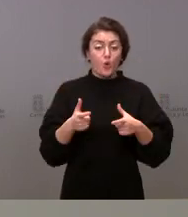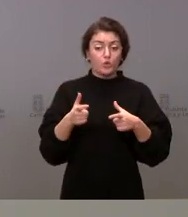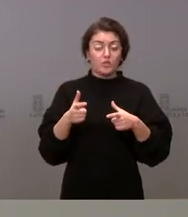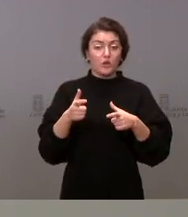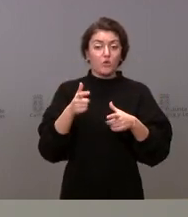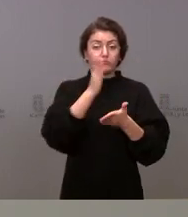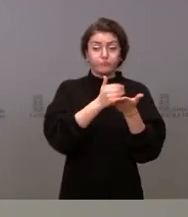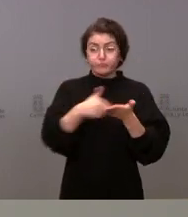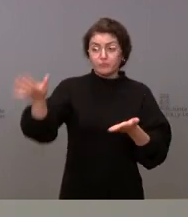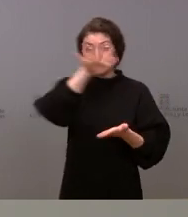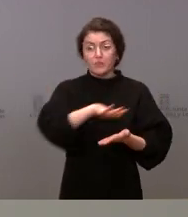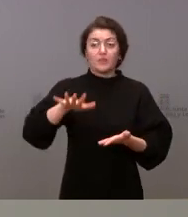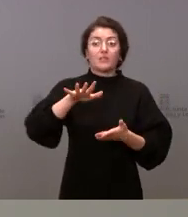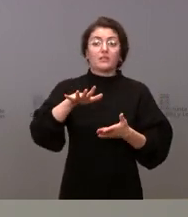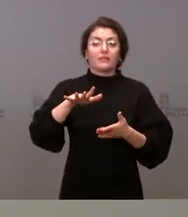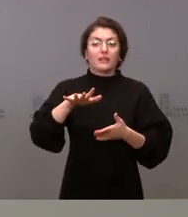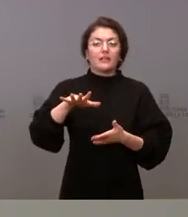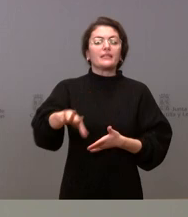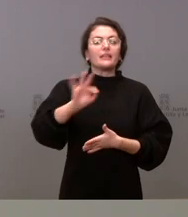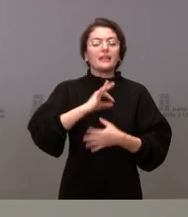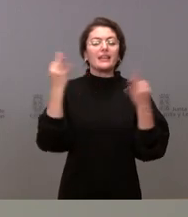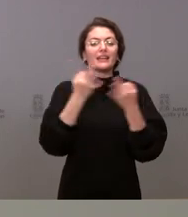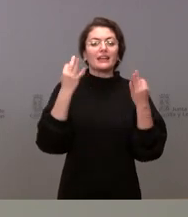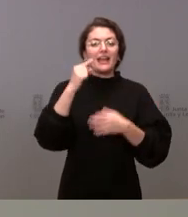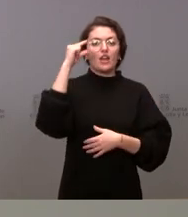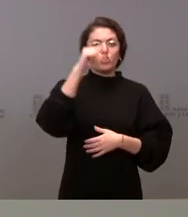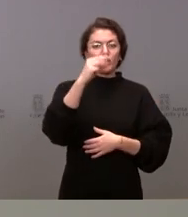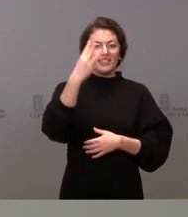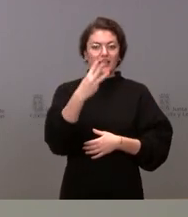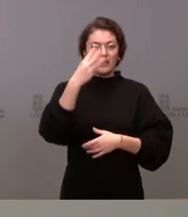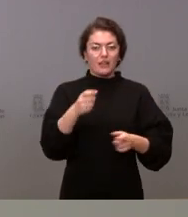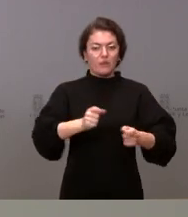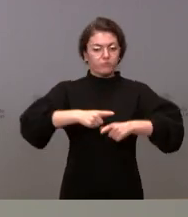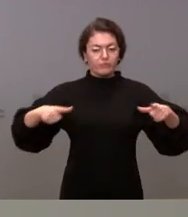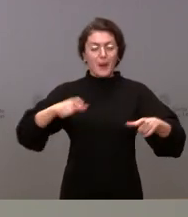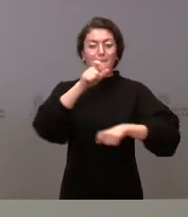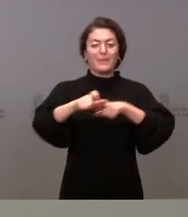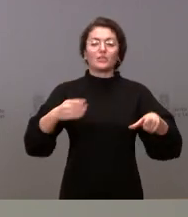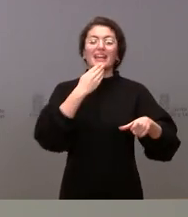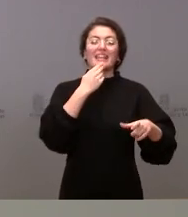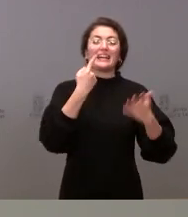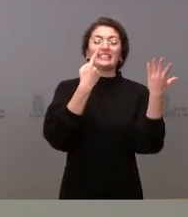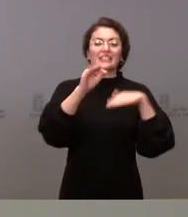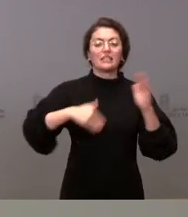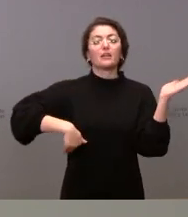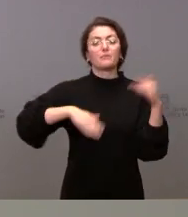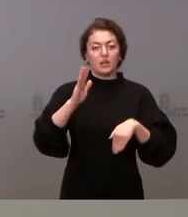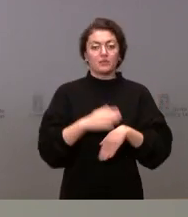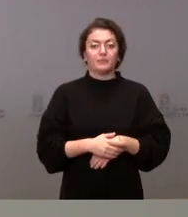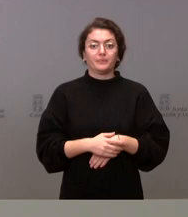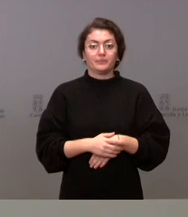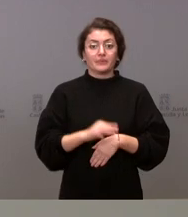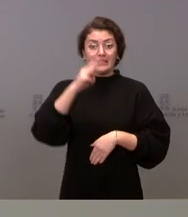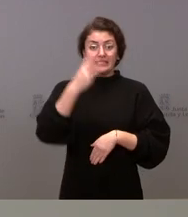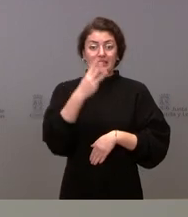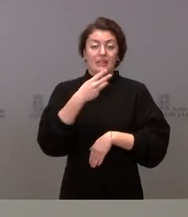tomamos la decisión de ampliar la tercera dosis a población mayor de 60 años. Se administrará una tercera